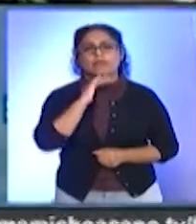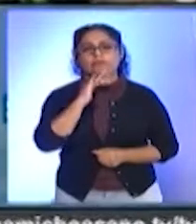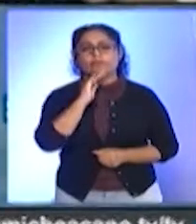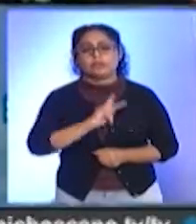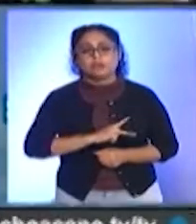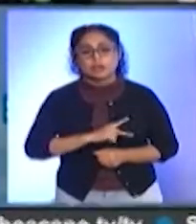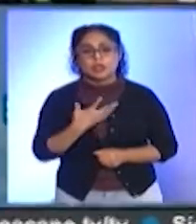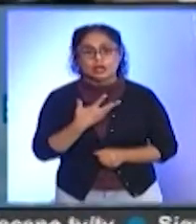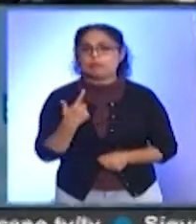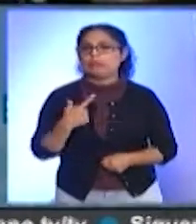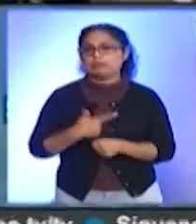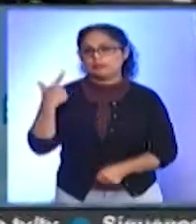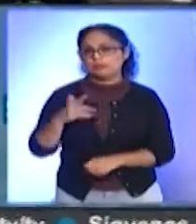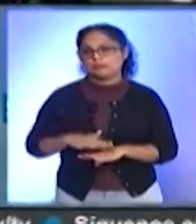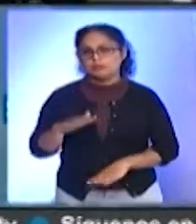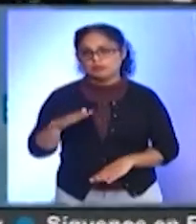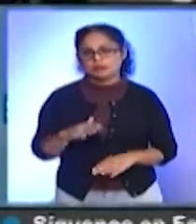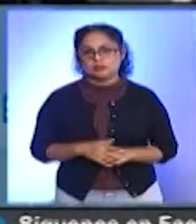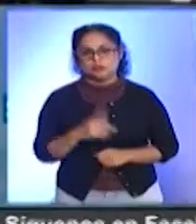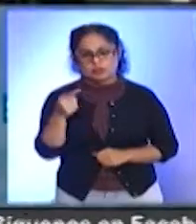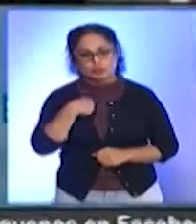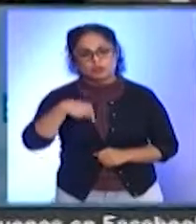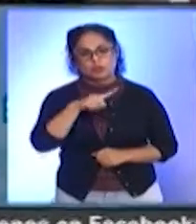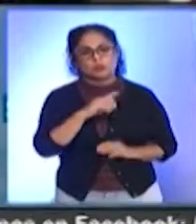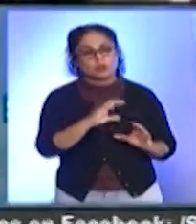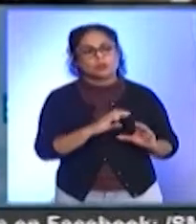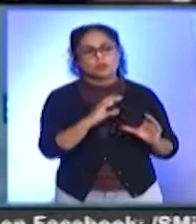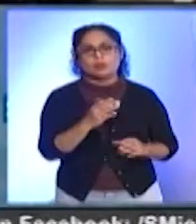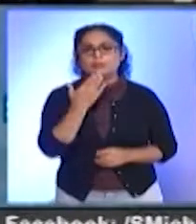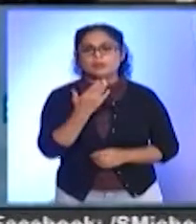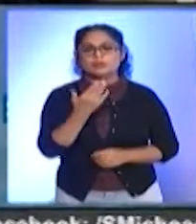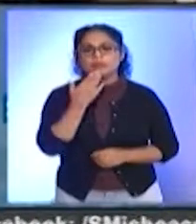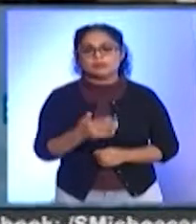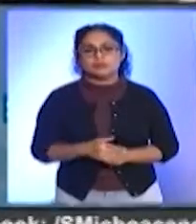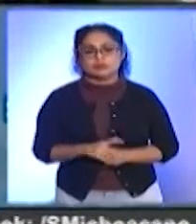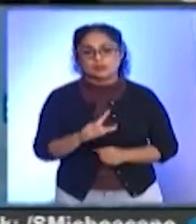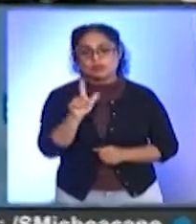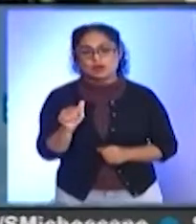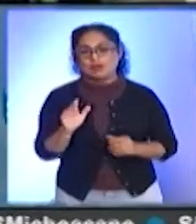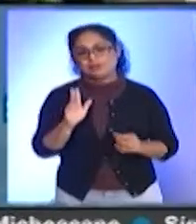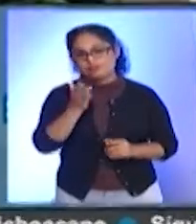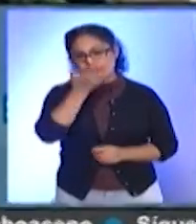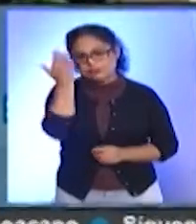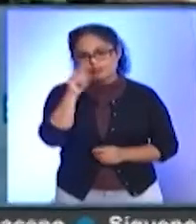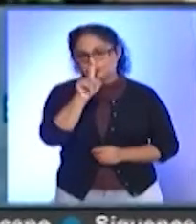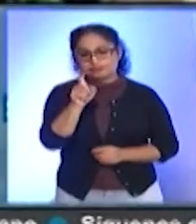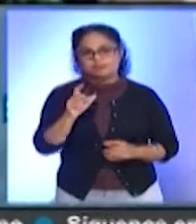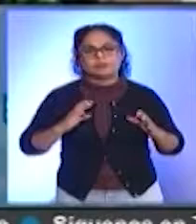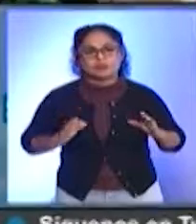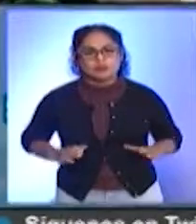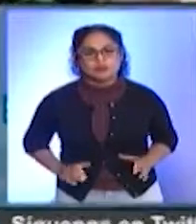puede afectar nuevamente y lo estamos cuidando, lo estamos controlando. ¿Qué sigue? Cada cuerpo es diferente, cada